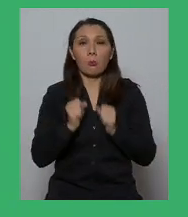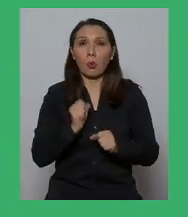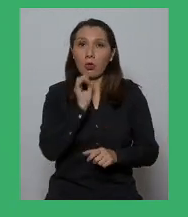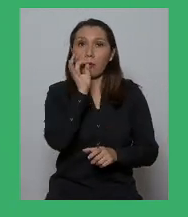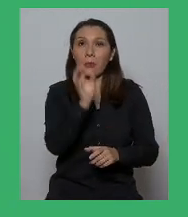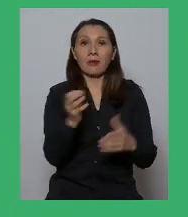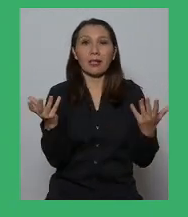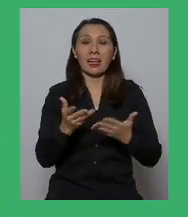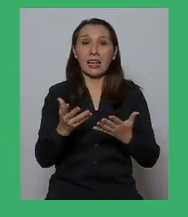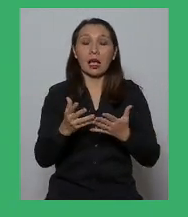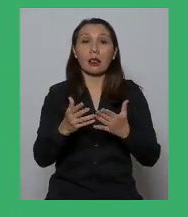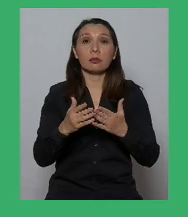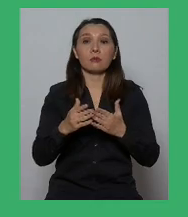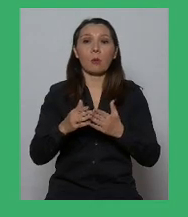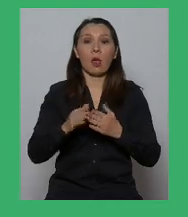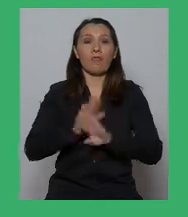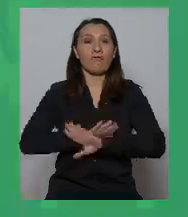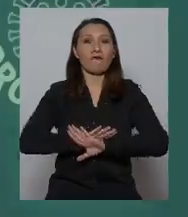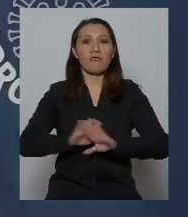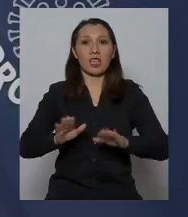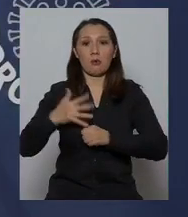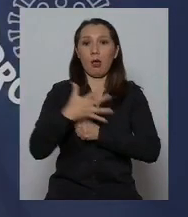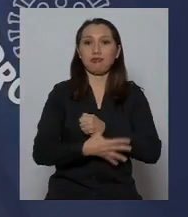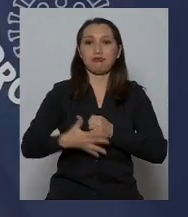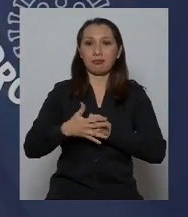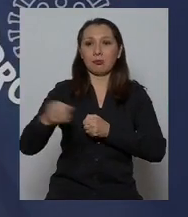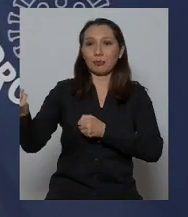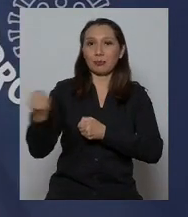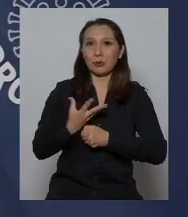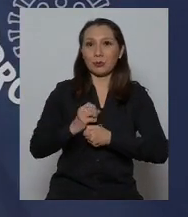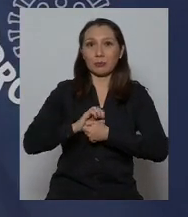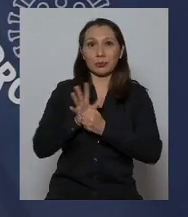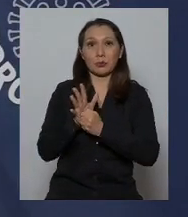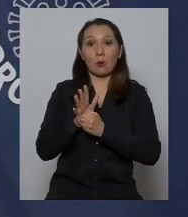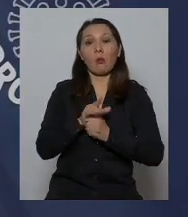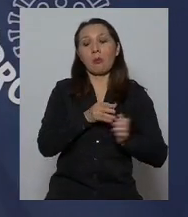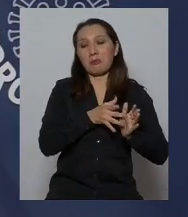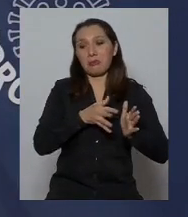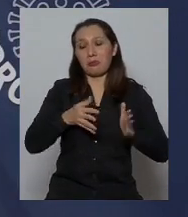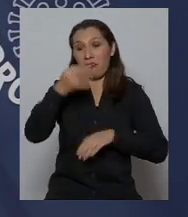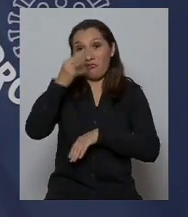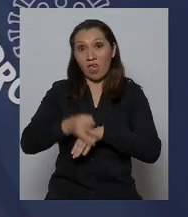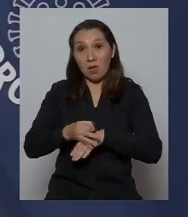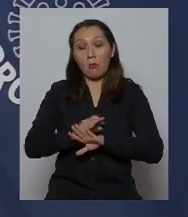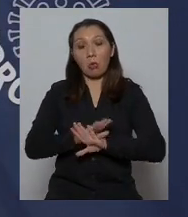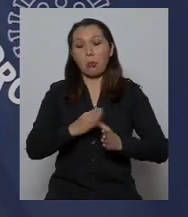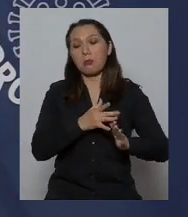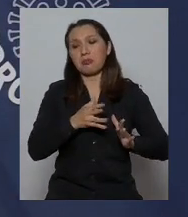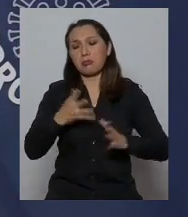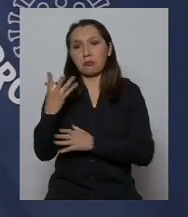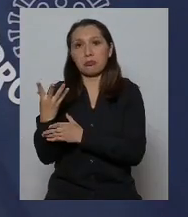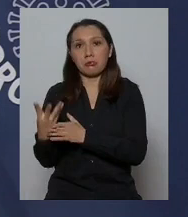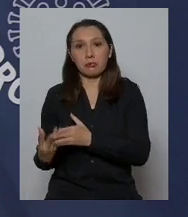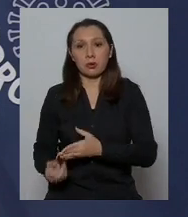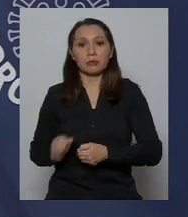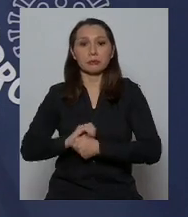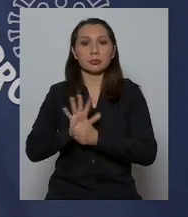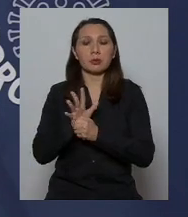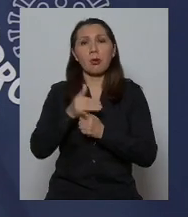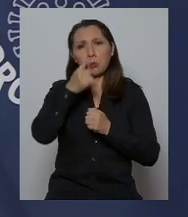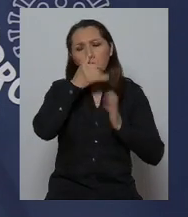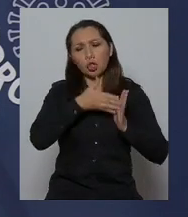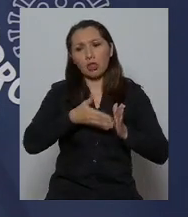decir es que la inmunidad que produce la infección por coronavirus es una inmunidad que dura